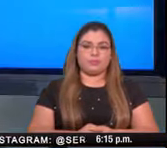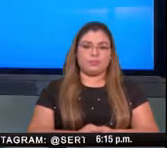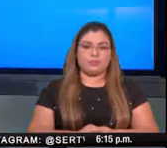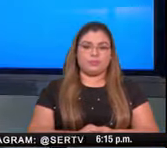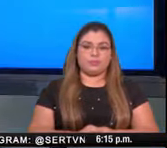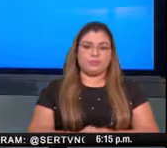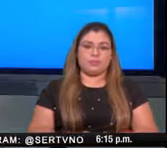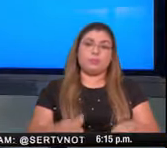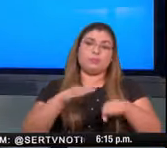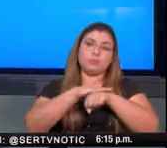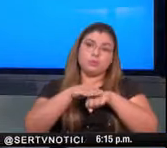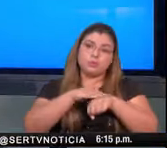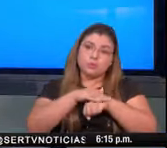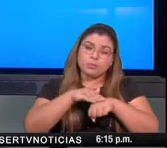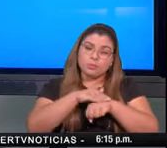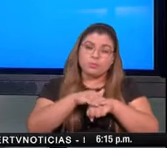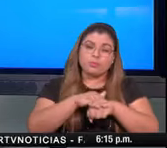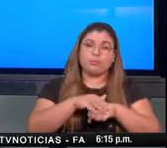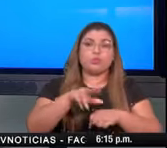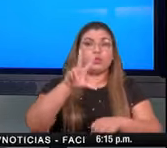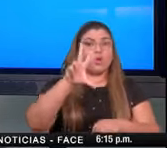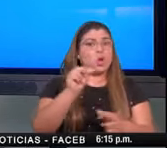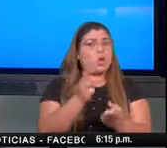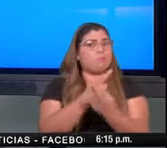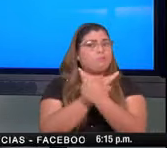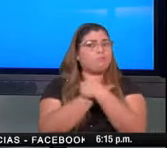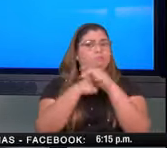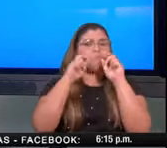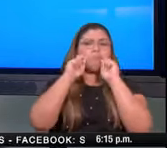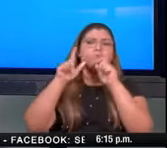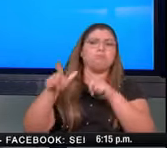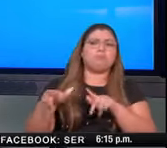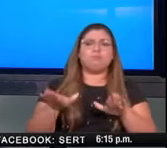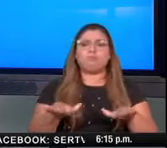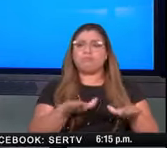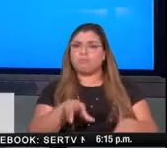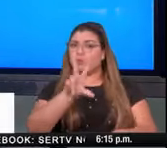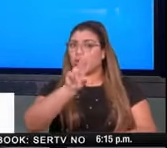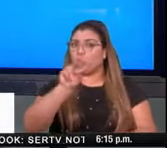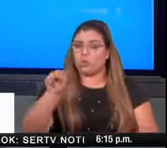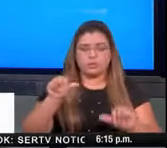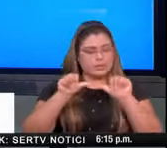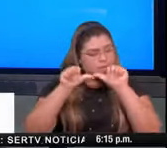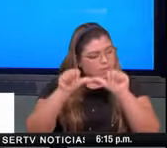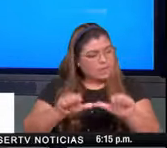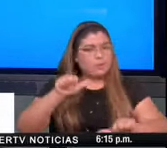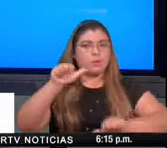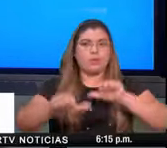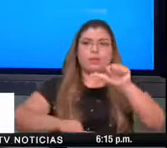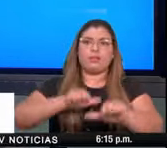Y con esto los invito a que no bajemos la guardia y sigamos adelante.